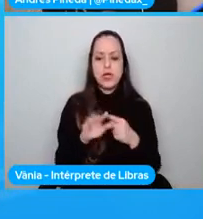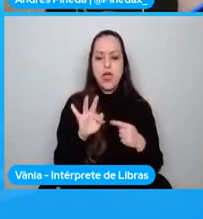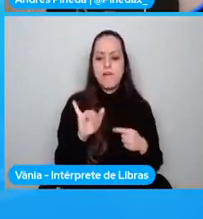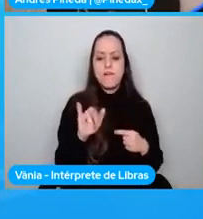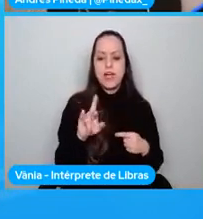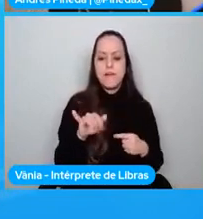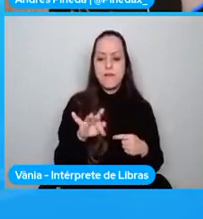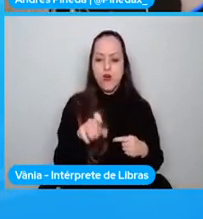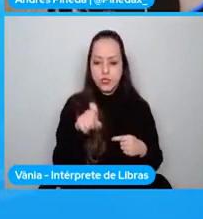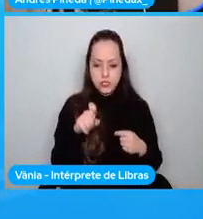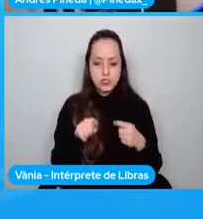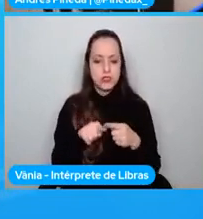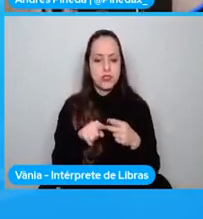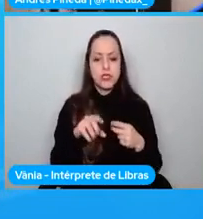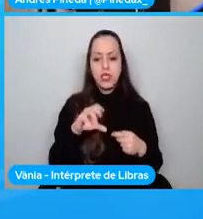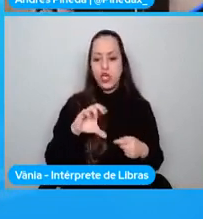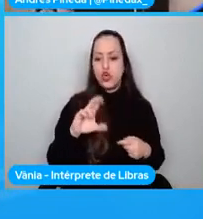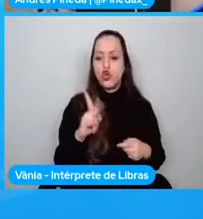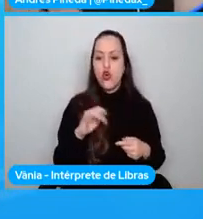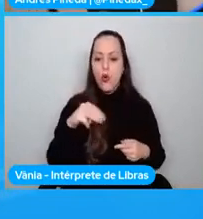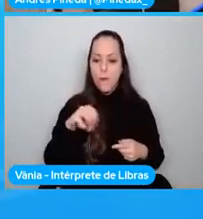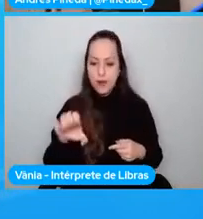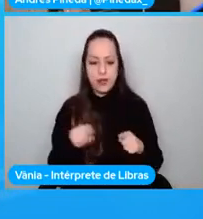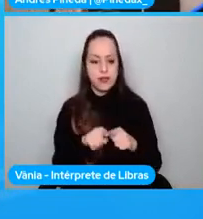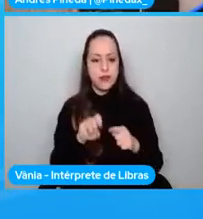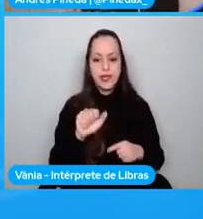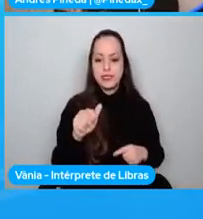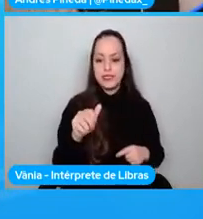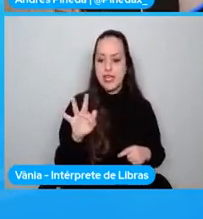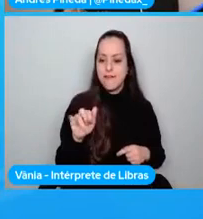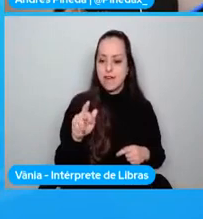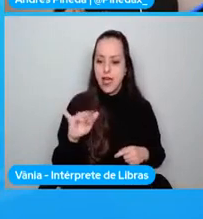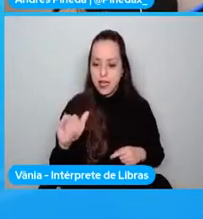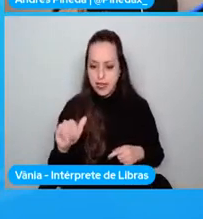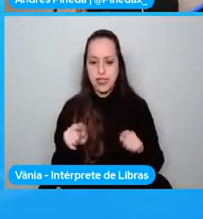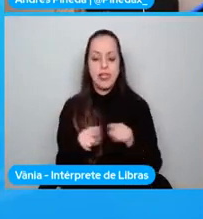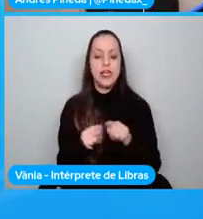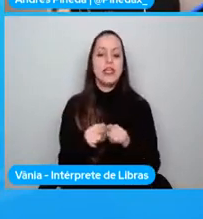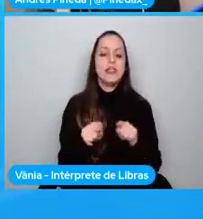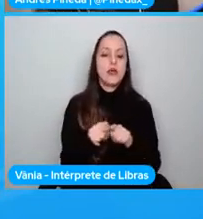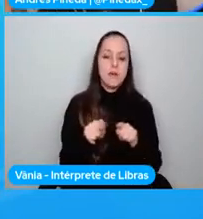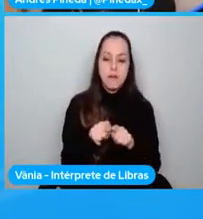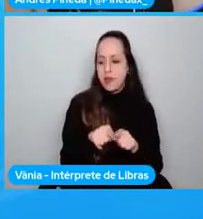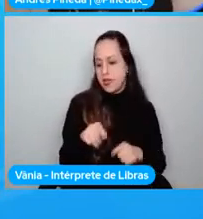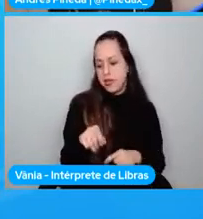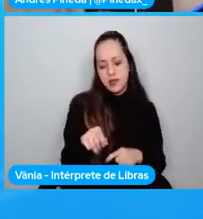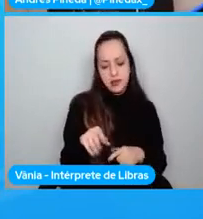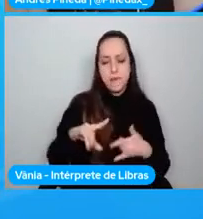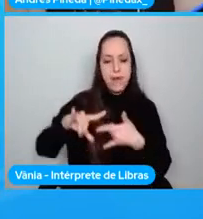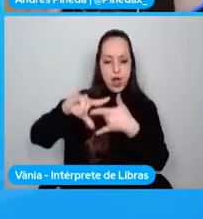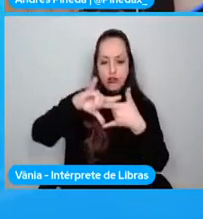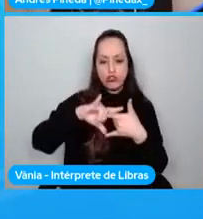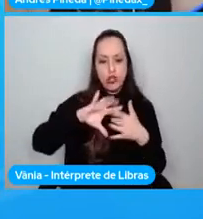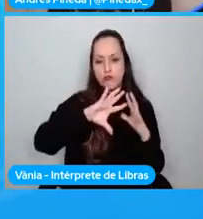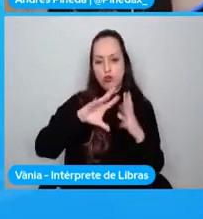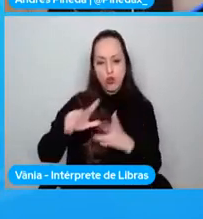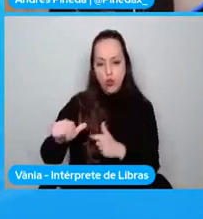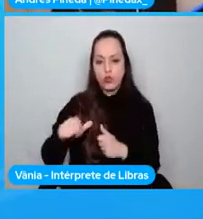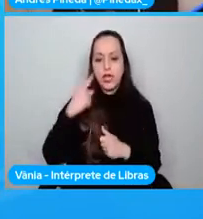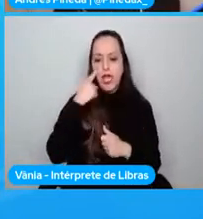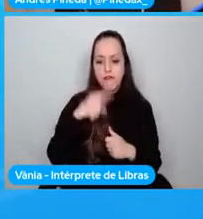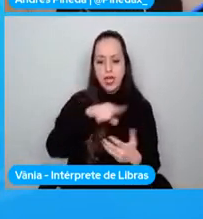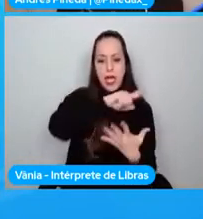soporta Chrome, lo soporta Safari, lo soporta Edge de Microsoft. Y existen otros, hay una página donde pueden ver